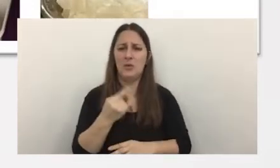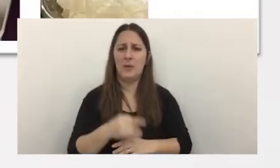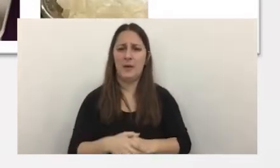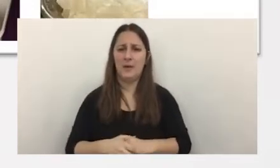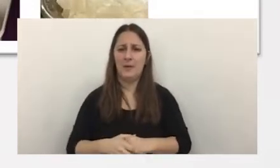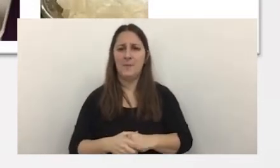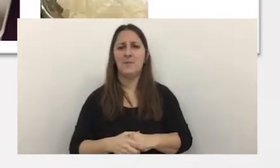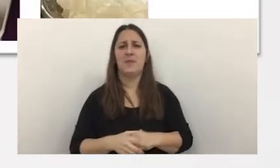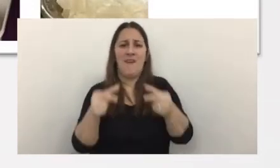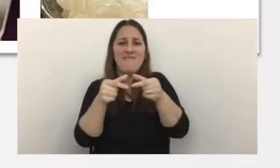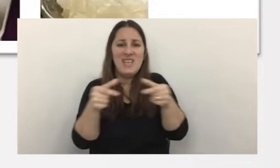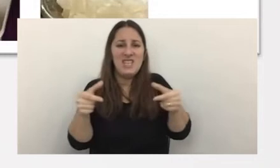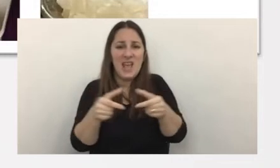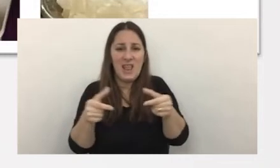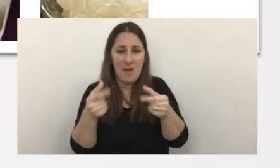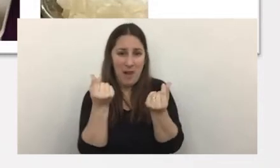billetes falsos